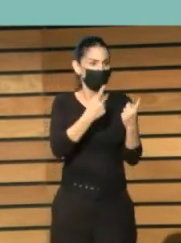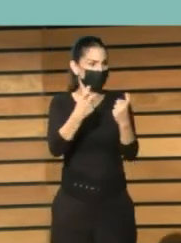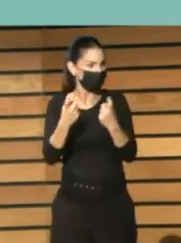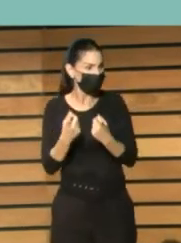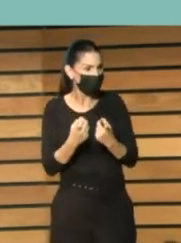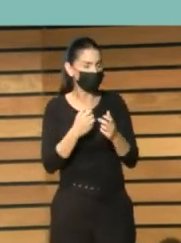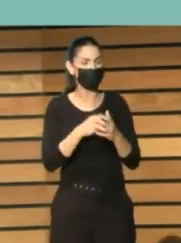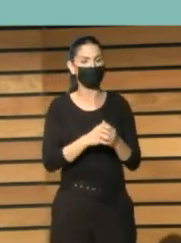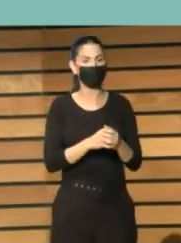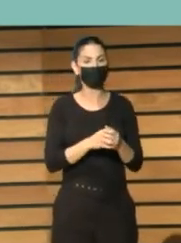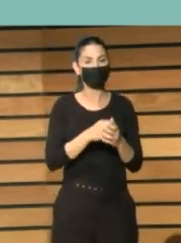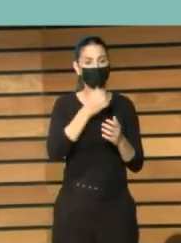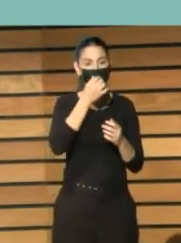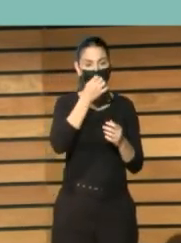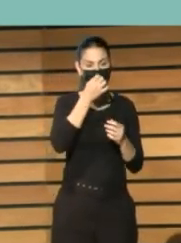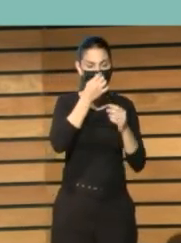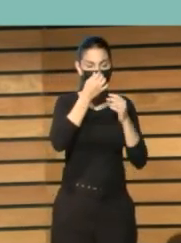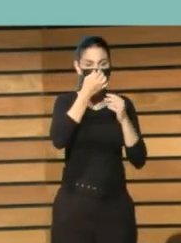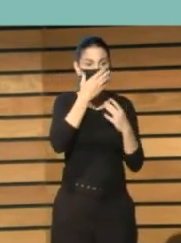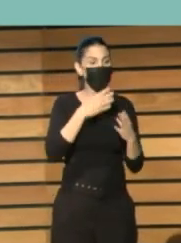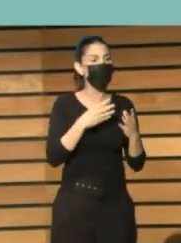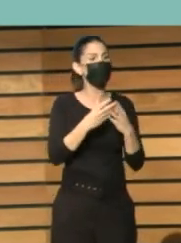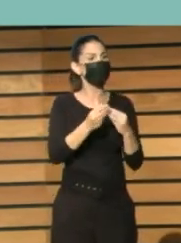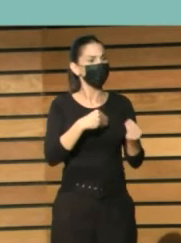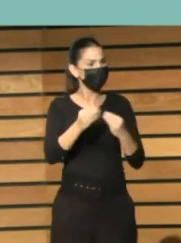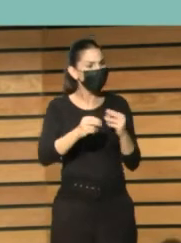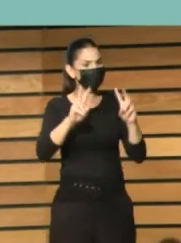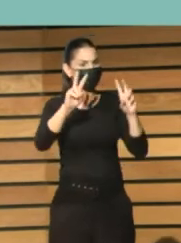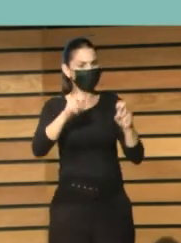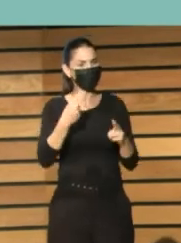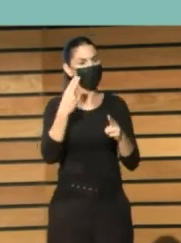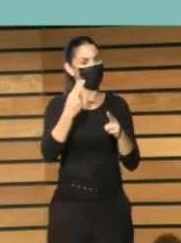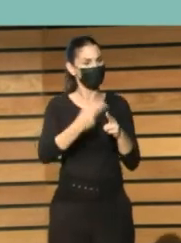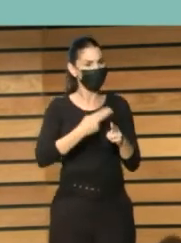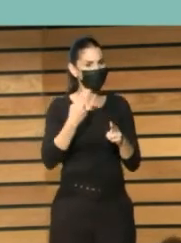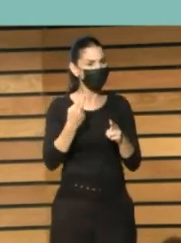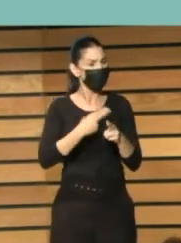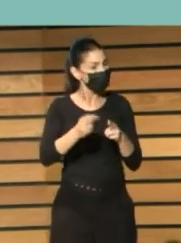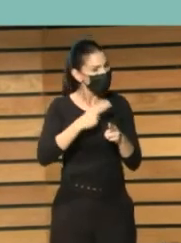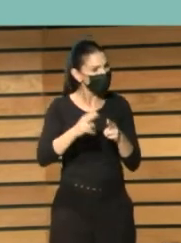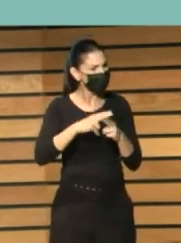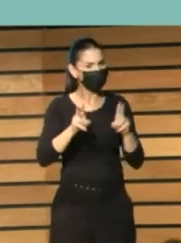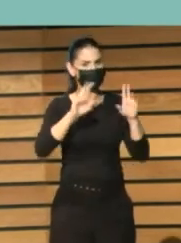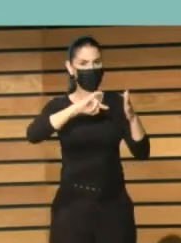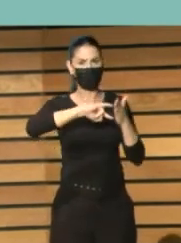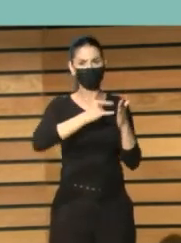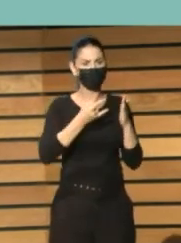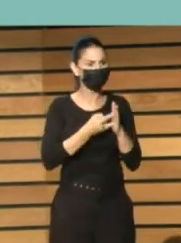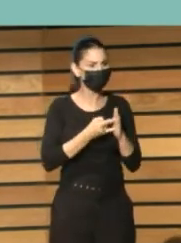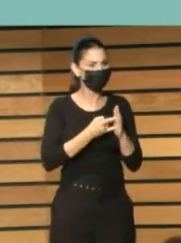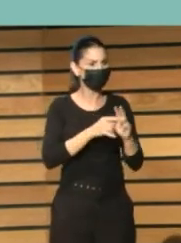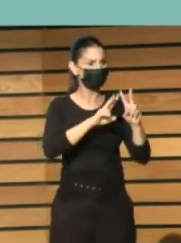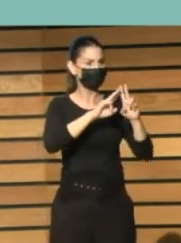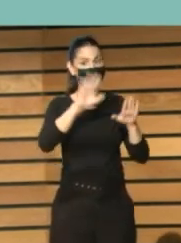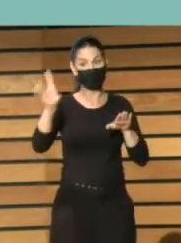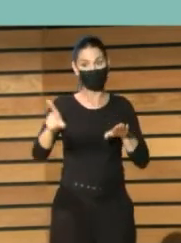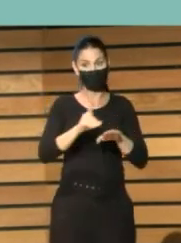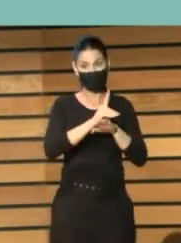Había ya muchos documentos de políticas, planes de digitalización publicados, algunos estaban obsoletos,